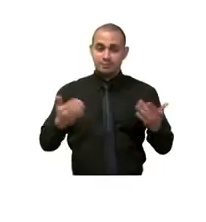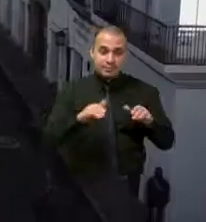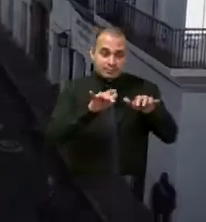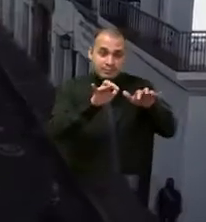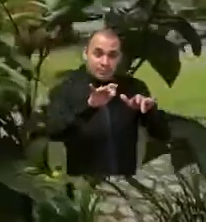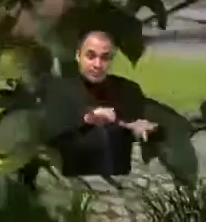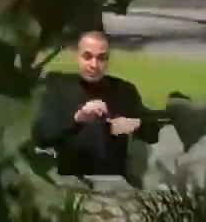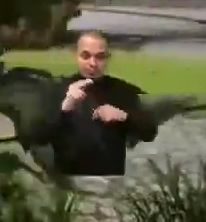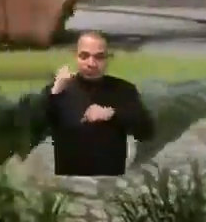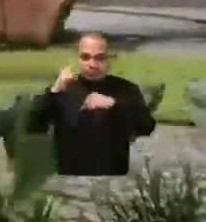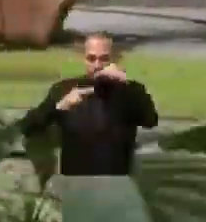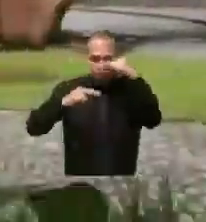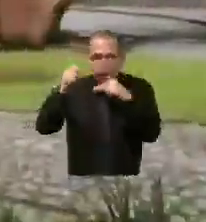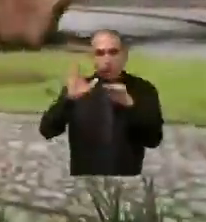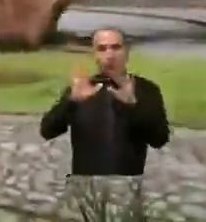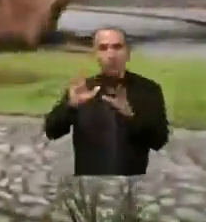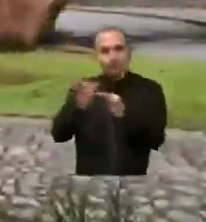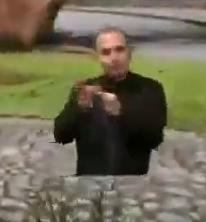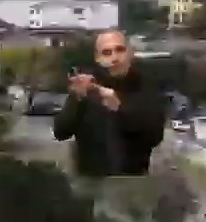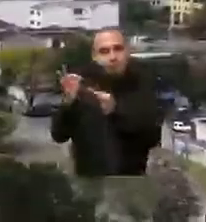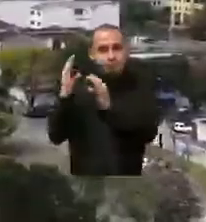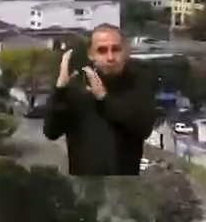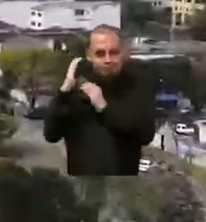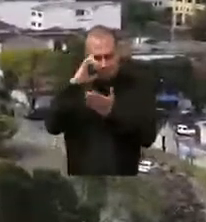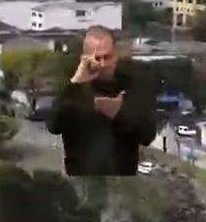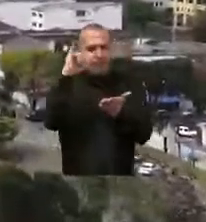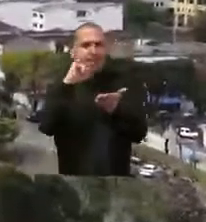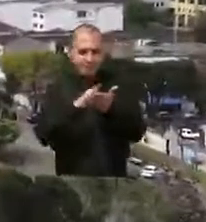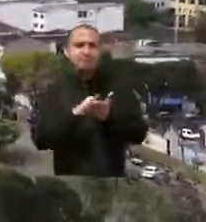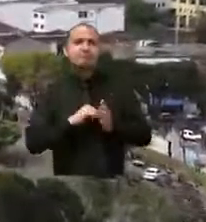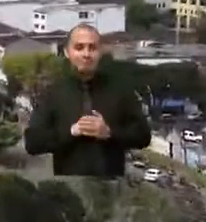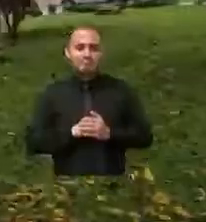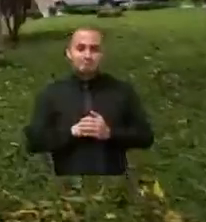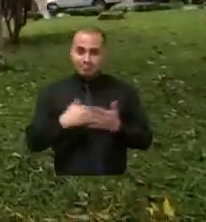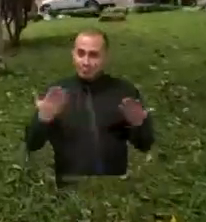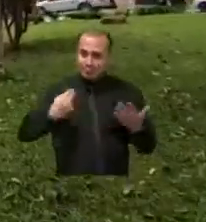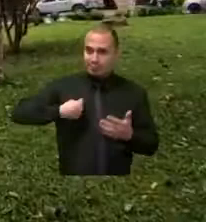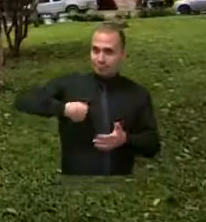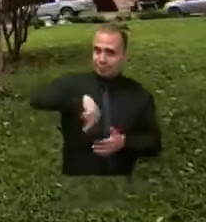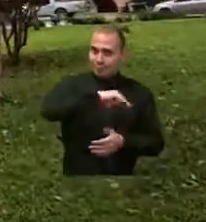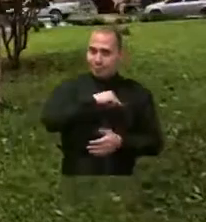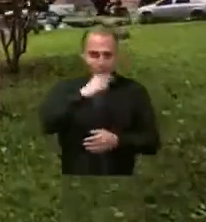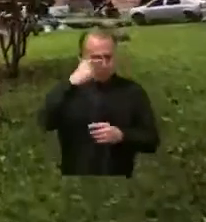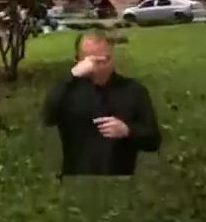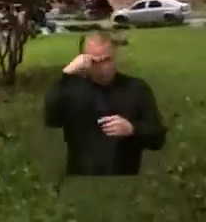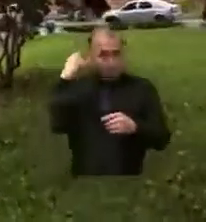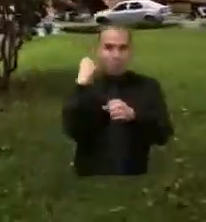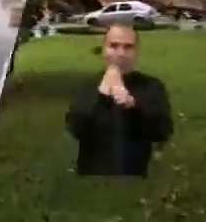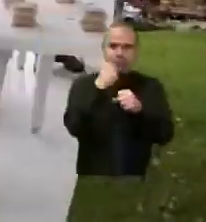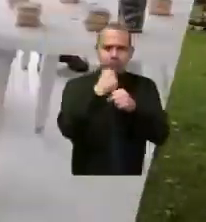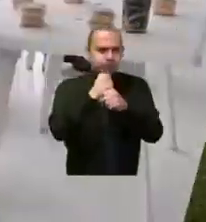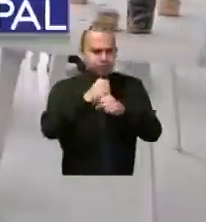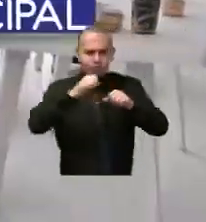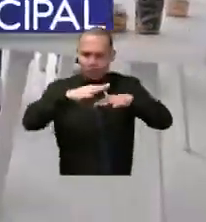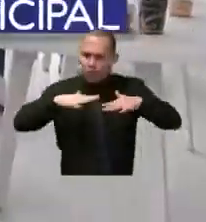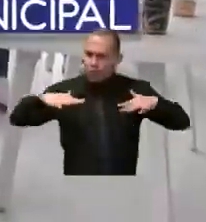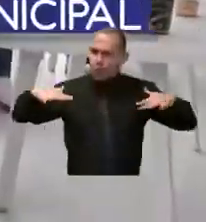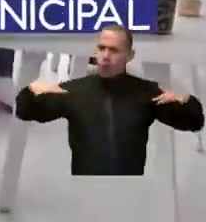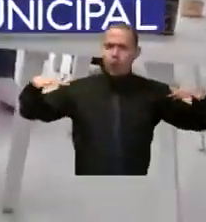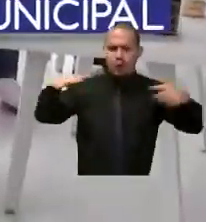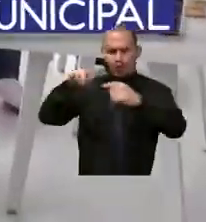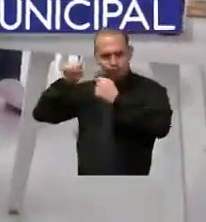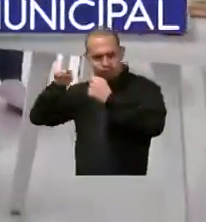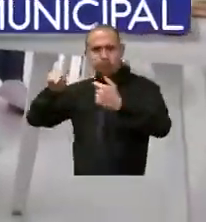Desde la Secretaría de Infraestructura Municipal creemos en Popayán, por eso estamos invirtiendo en el desarrollo de todo el